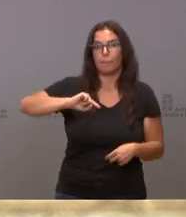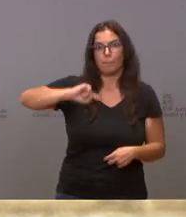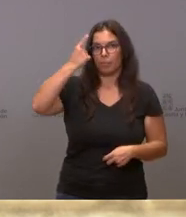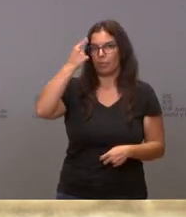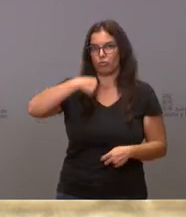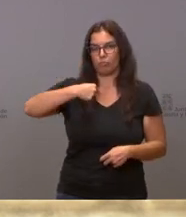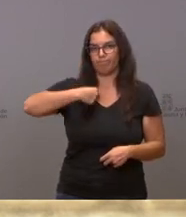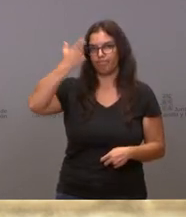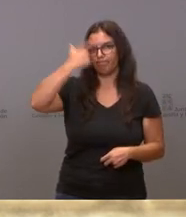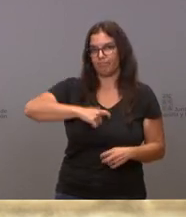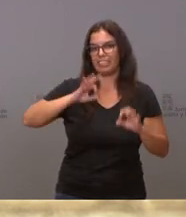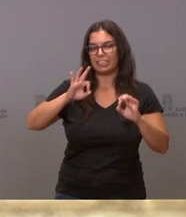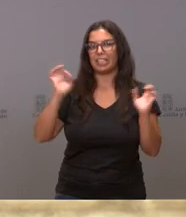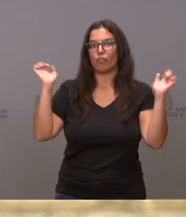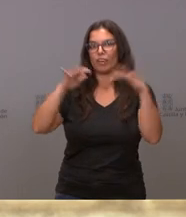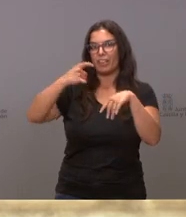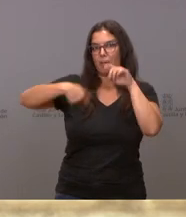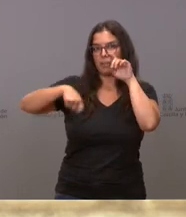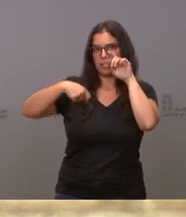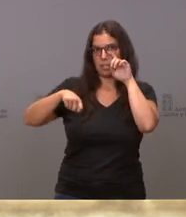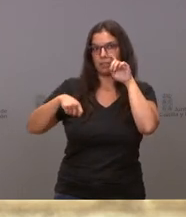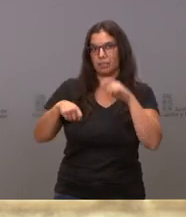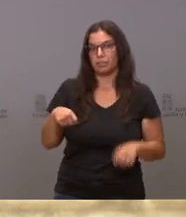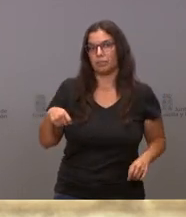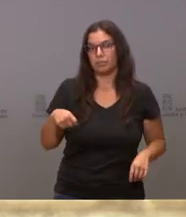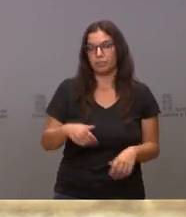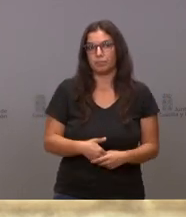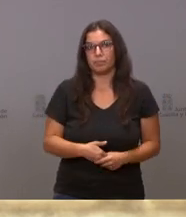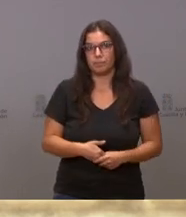las reuniones de conferencias de presidentes por videoconferencia.